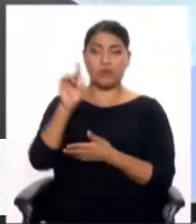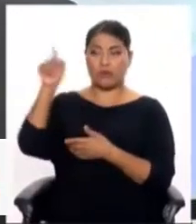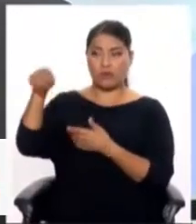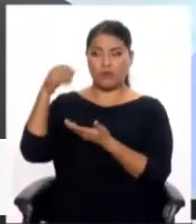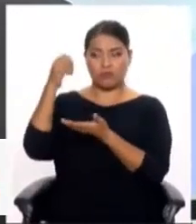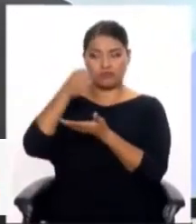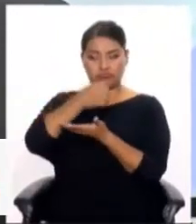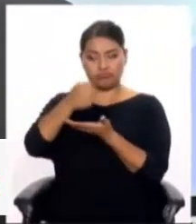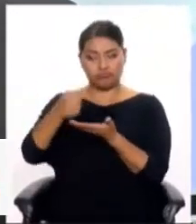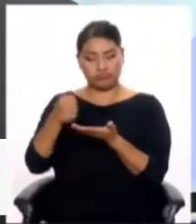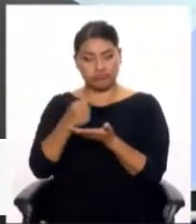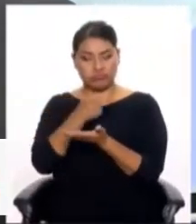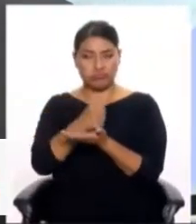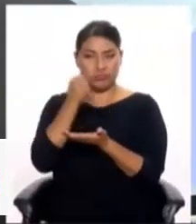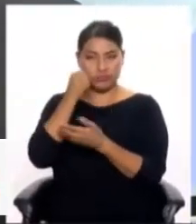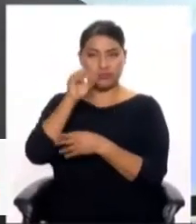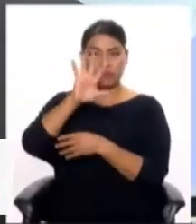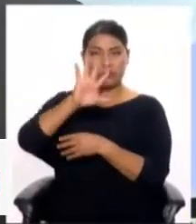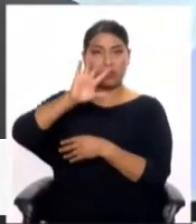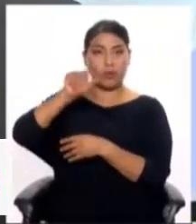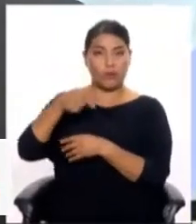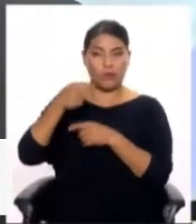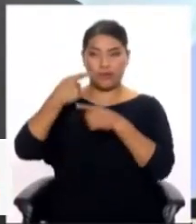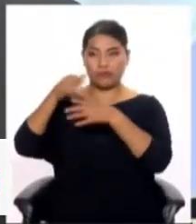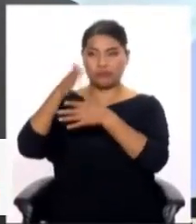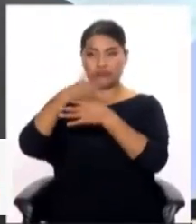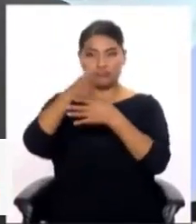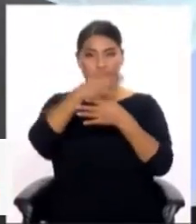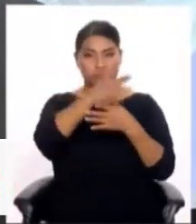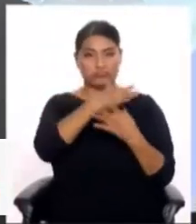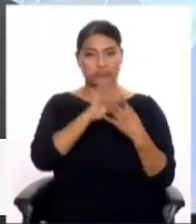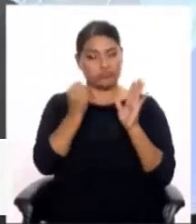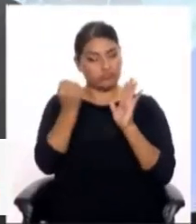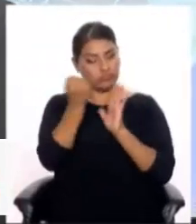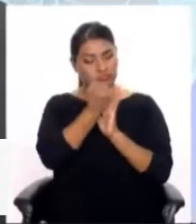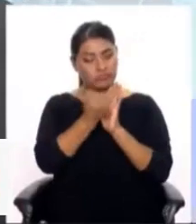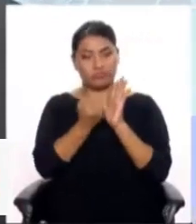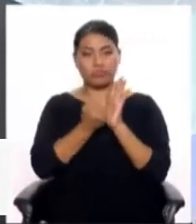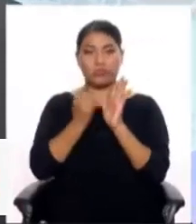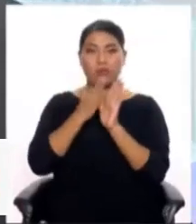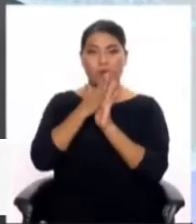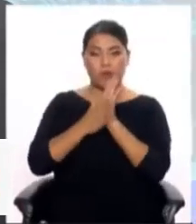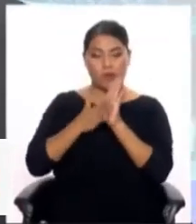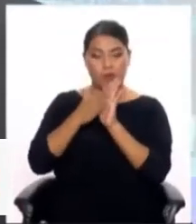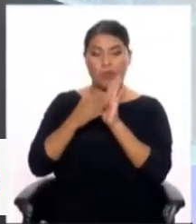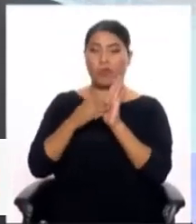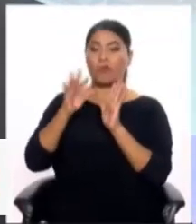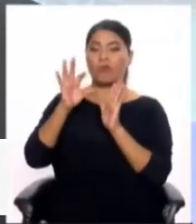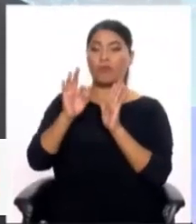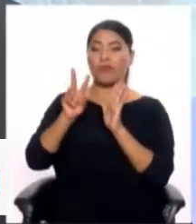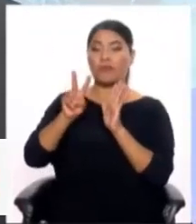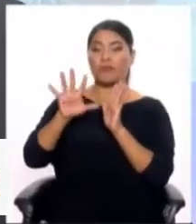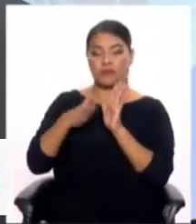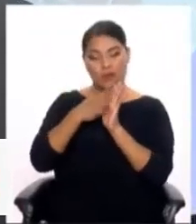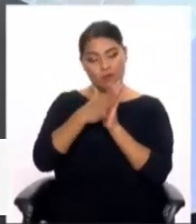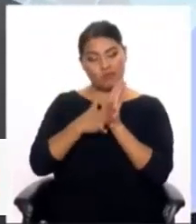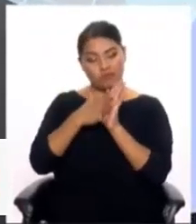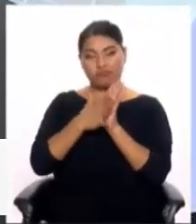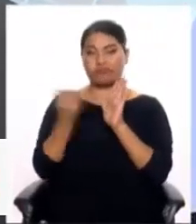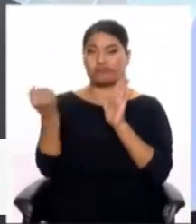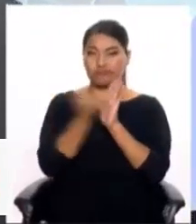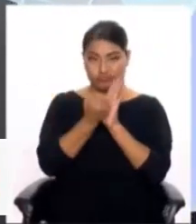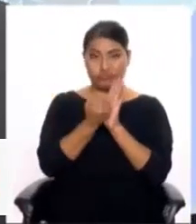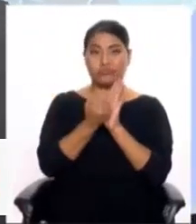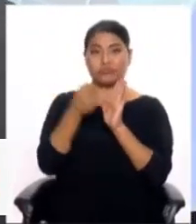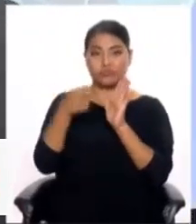acuñación máxima de 5.000 monedas. Es una moneda acuñada en plata 9.25 con el peso de una